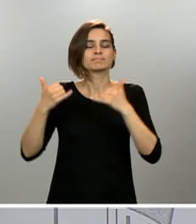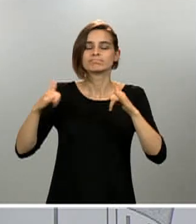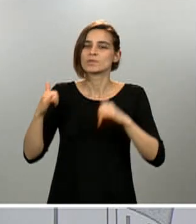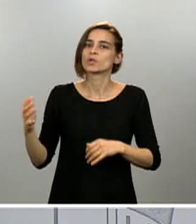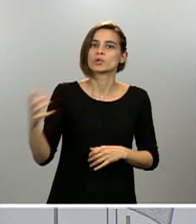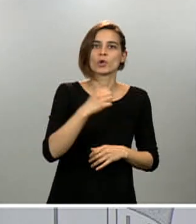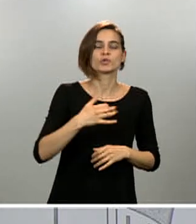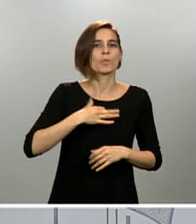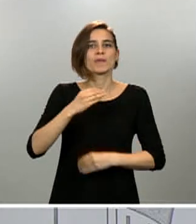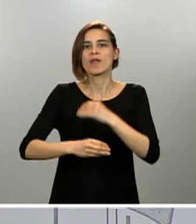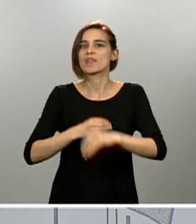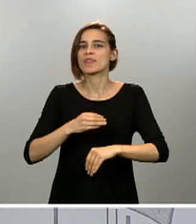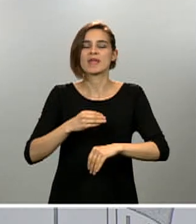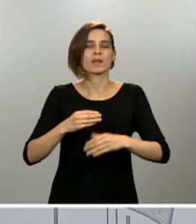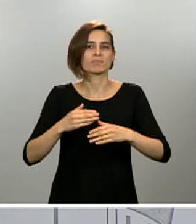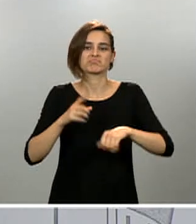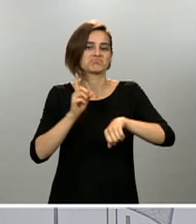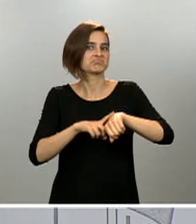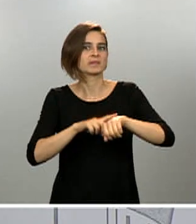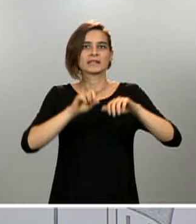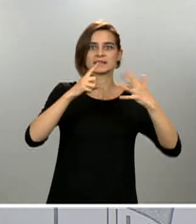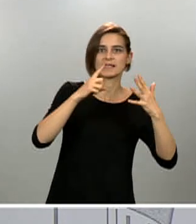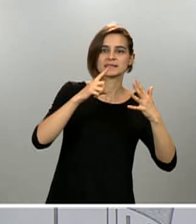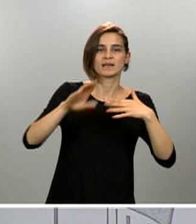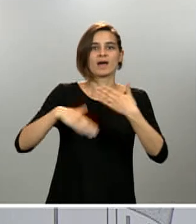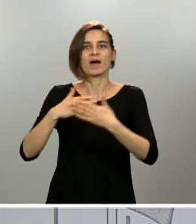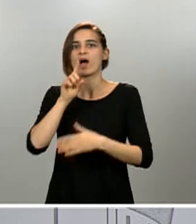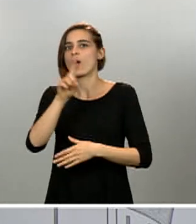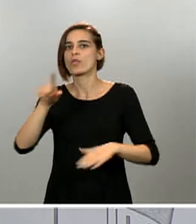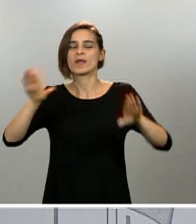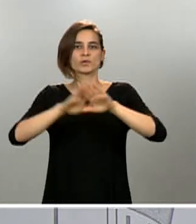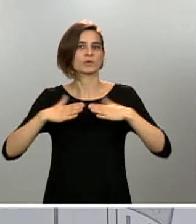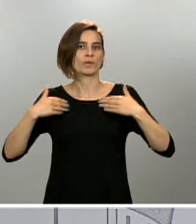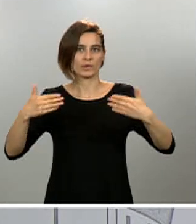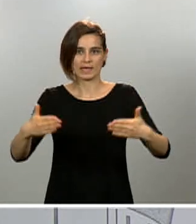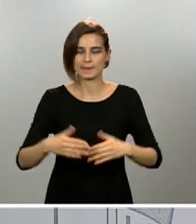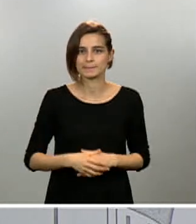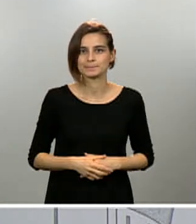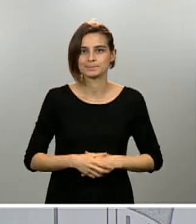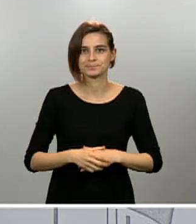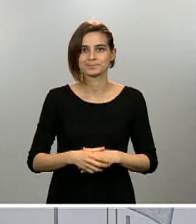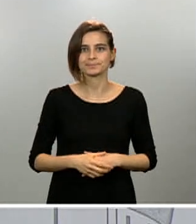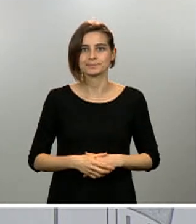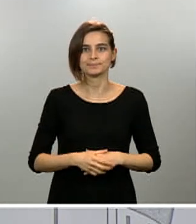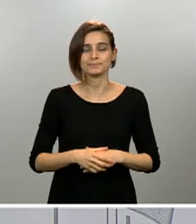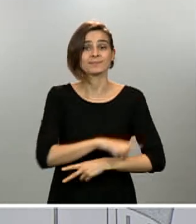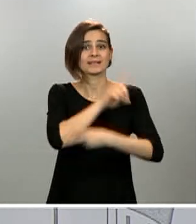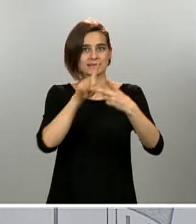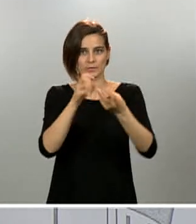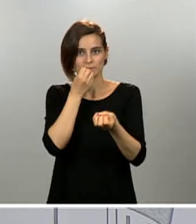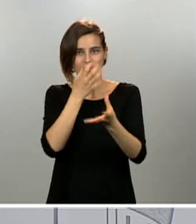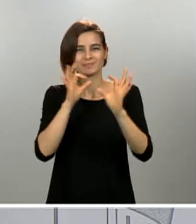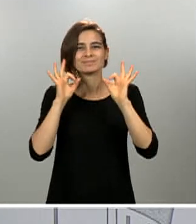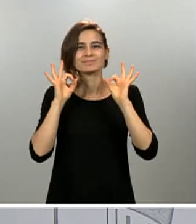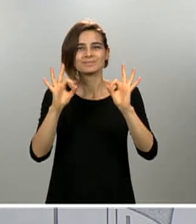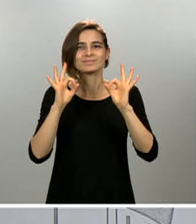cualquier momento del día entre las seis y las veintitrés horas del día. Hay un segundo anuncio que les quiero hacer que hace referencia a otra